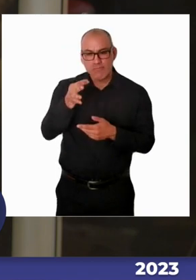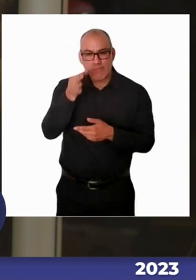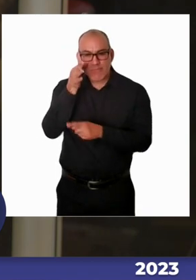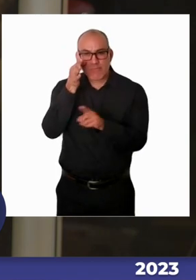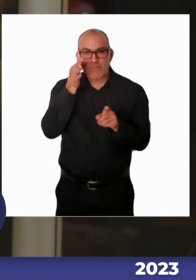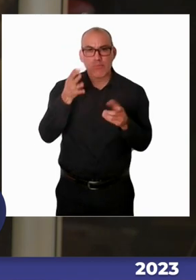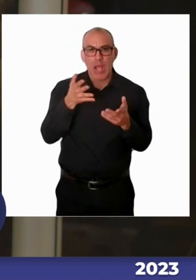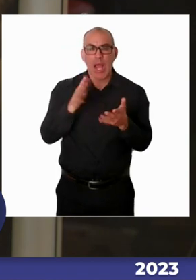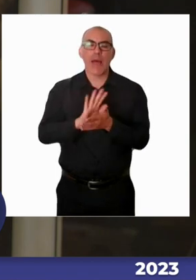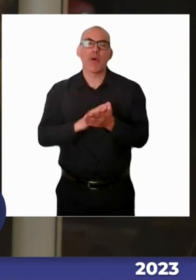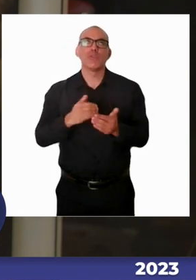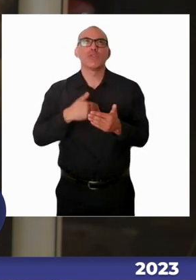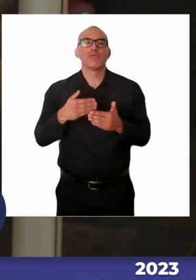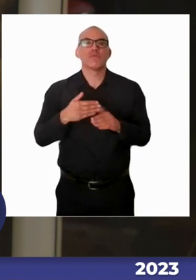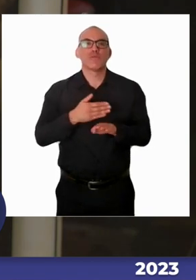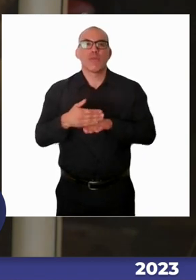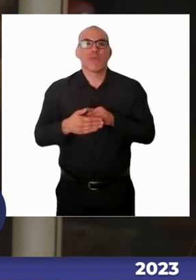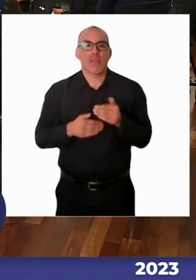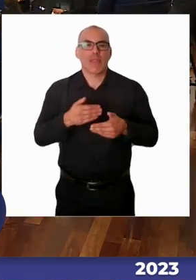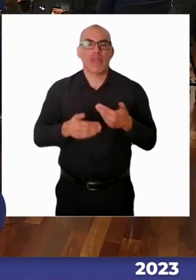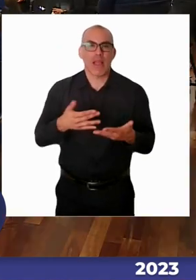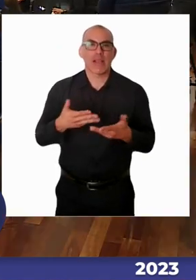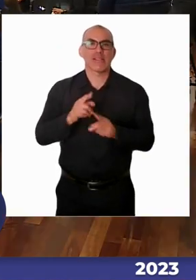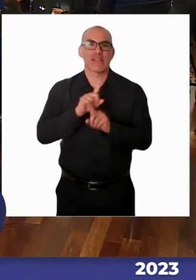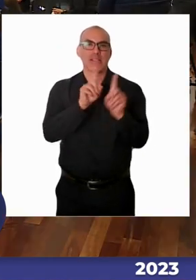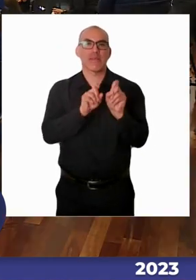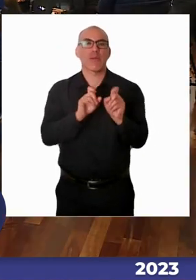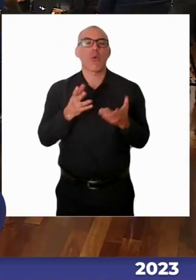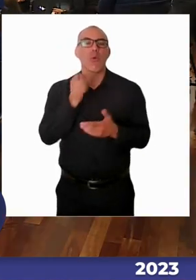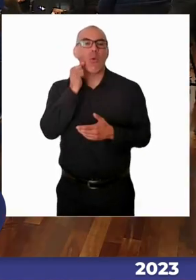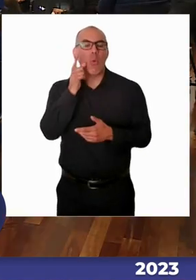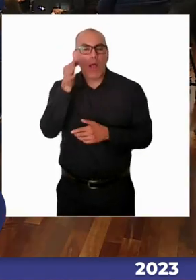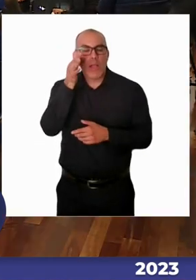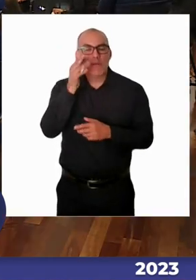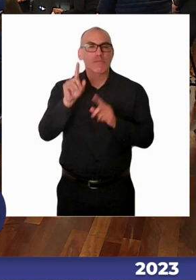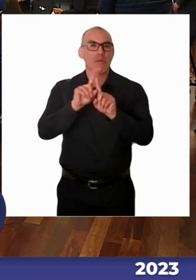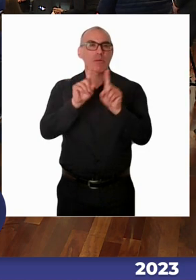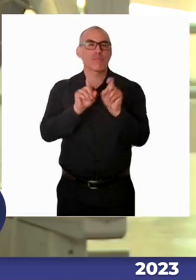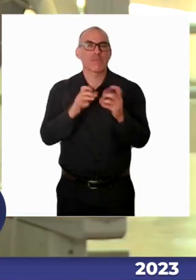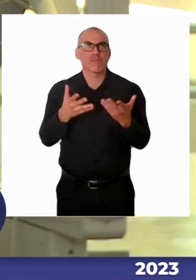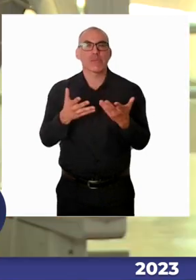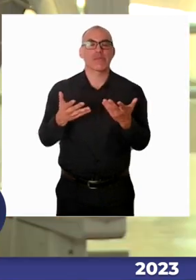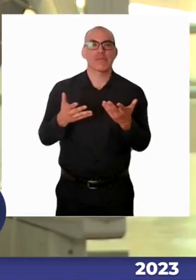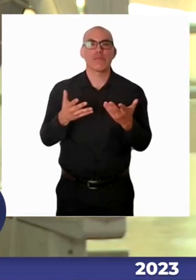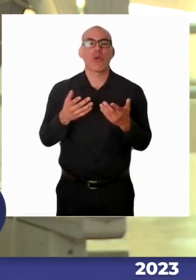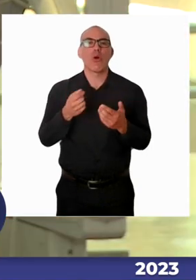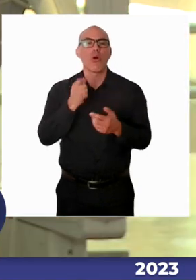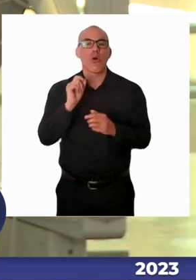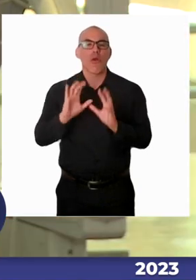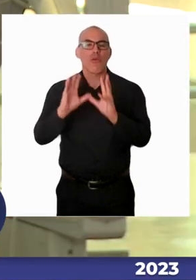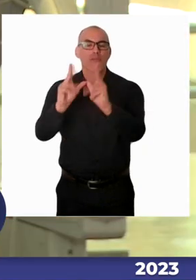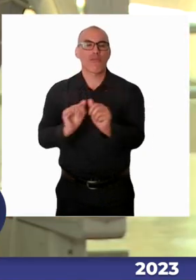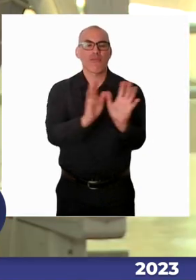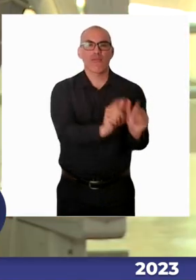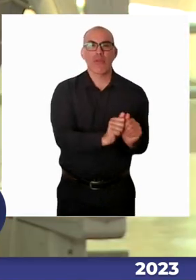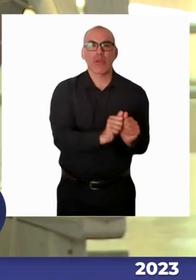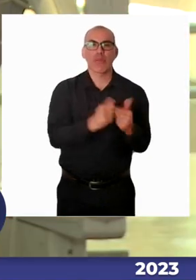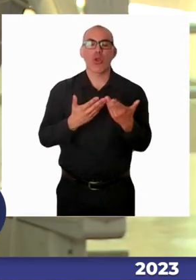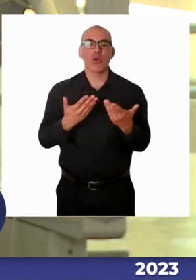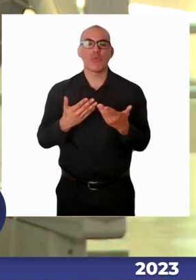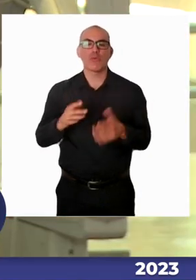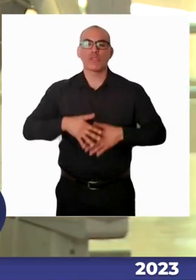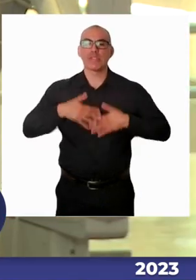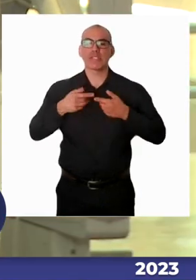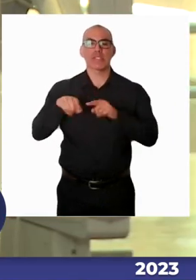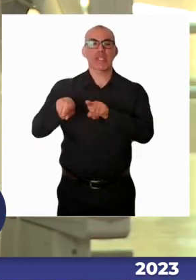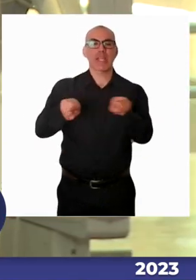al estar en materia de inclusión educativa. Bueno, primero agradecer, me sumo, por supuesto, a las palabras de todos y todas, a los asistentes, a